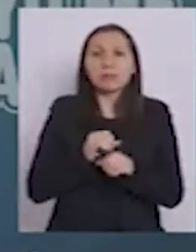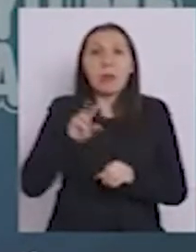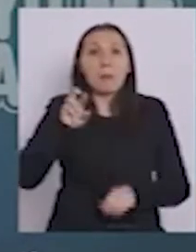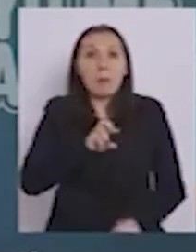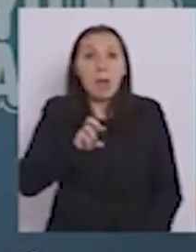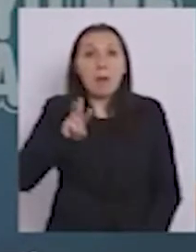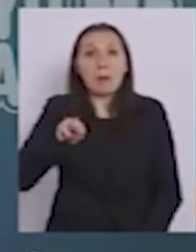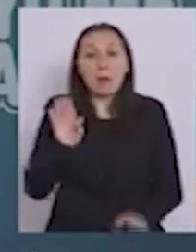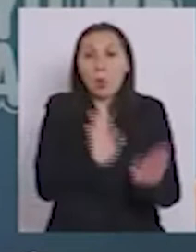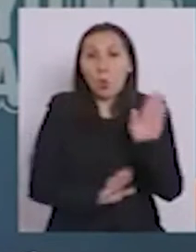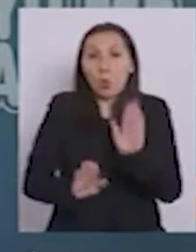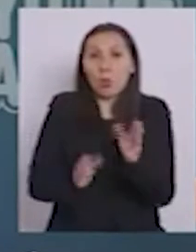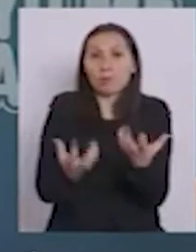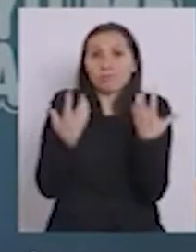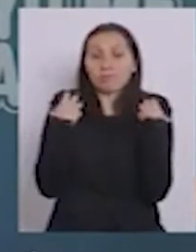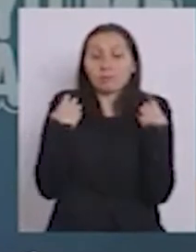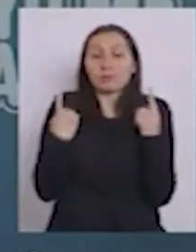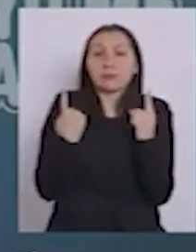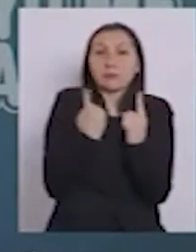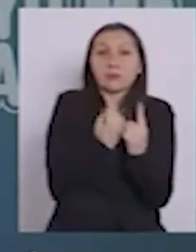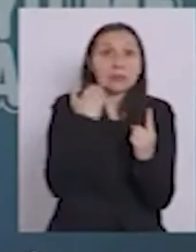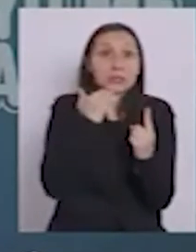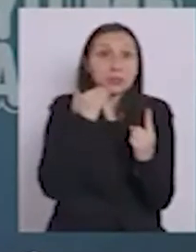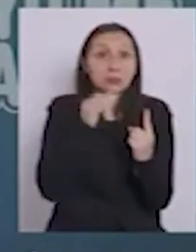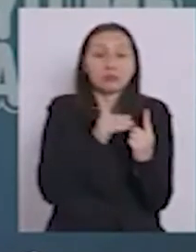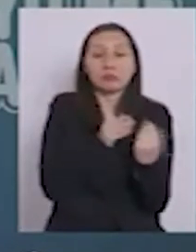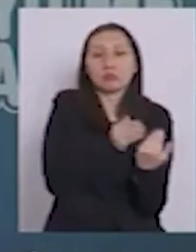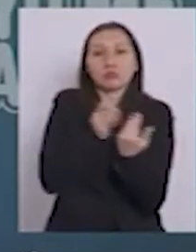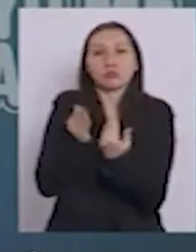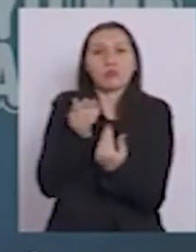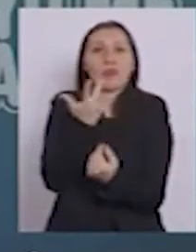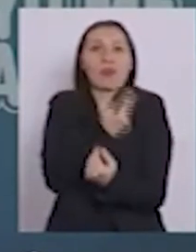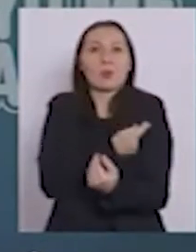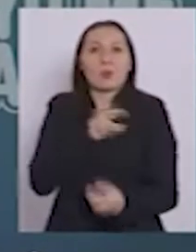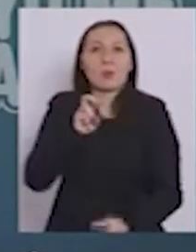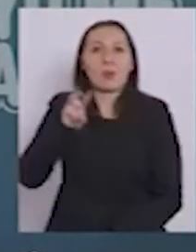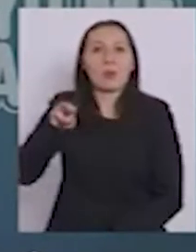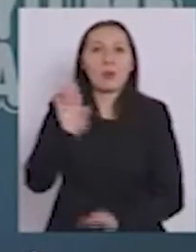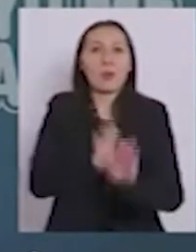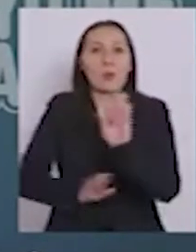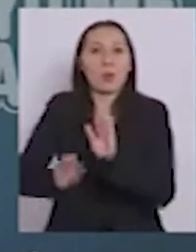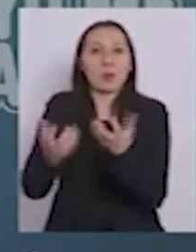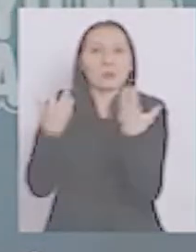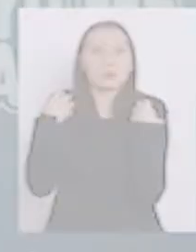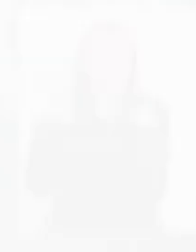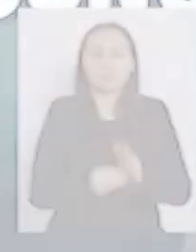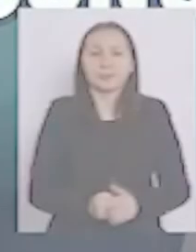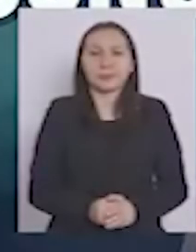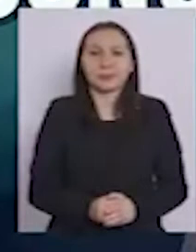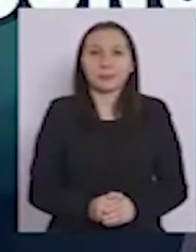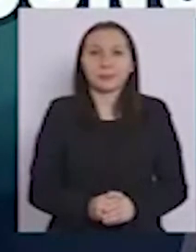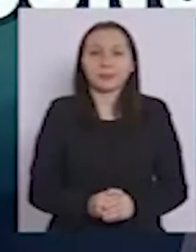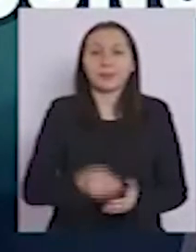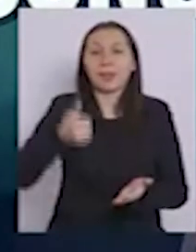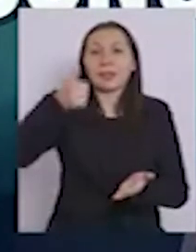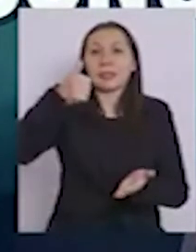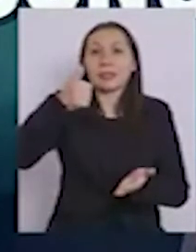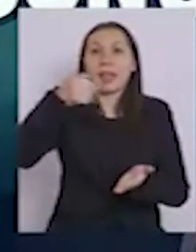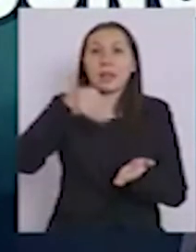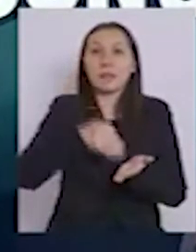madres, cuidadoras y cuidadores de aquellos niños serán vacunados para protegerlos. 6